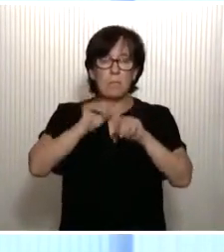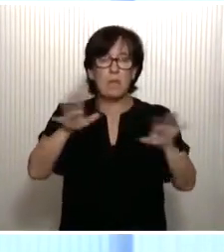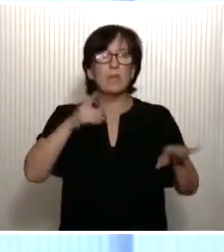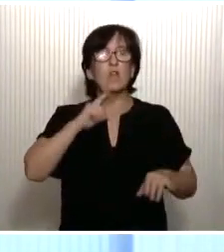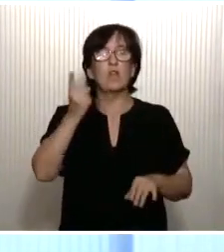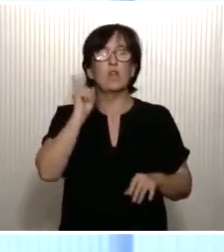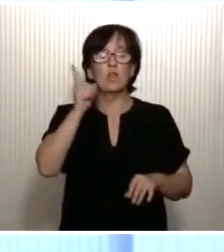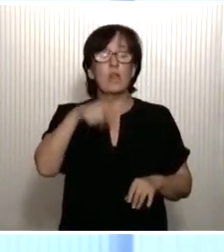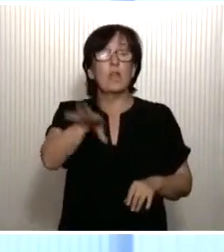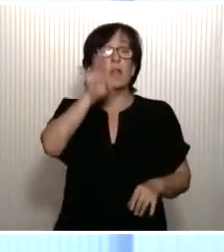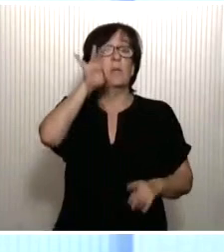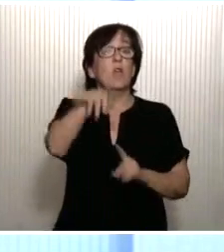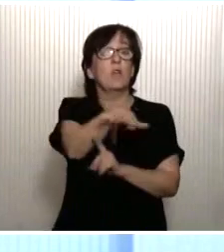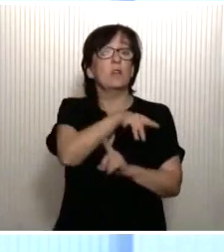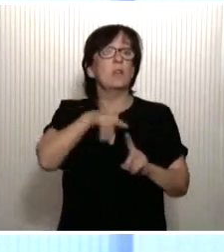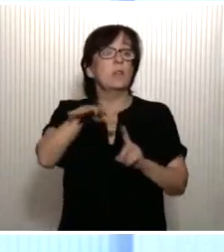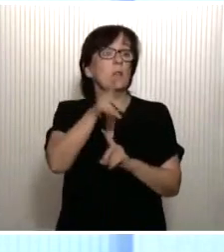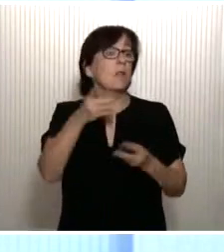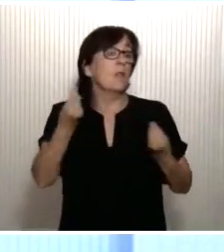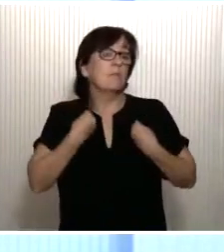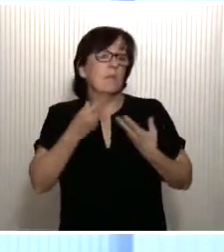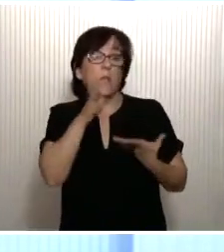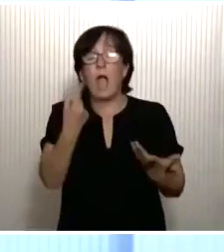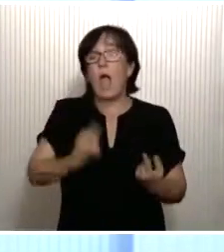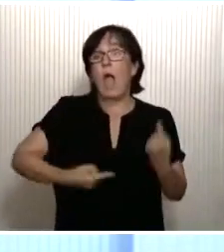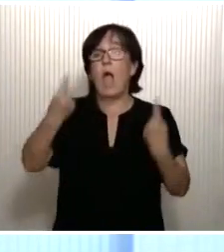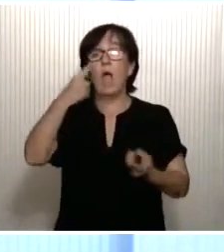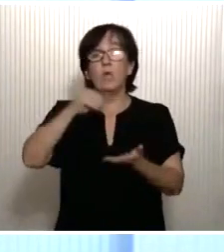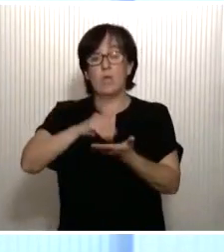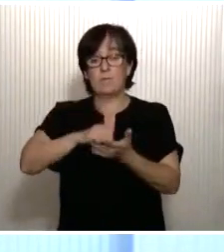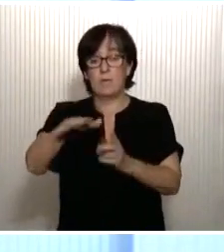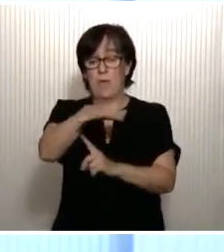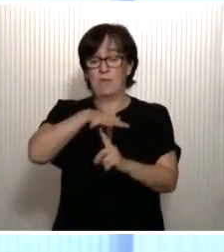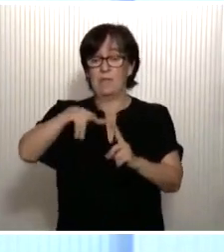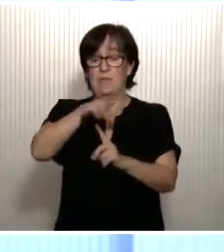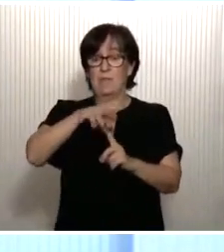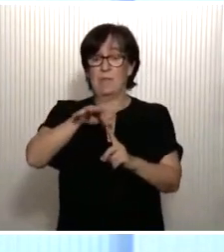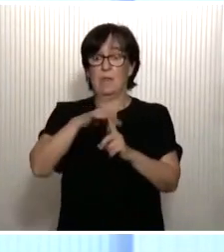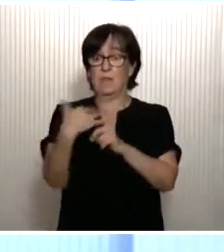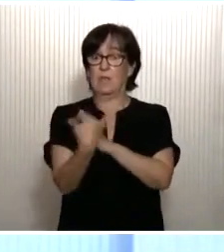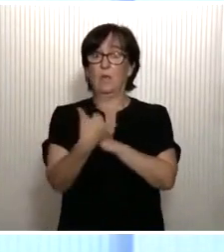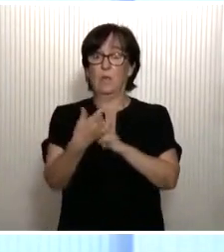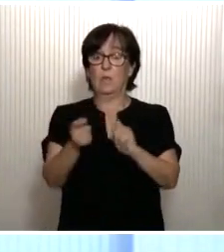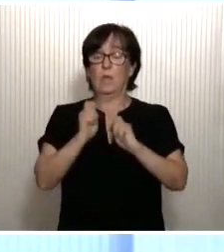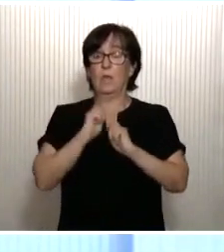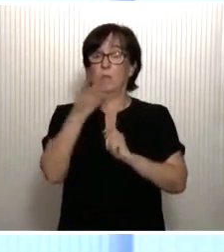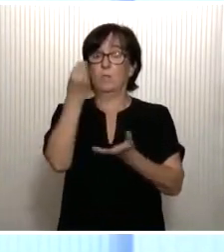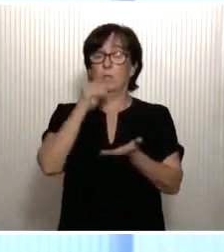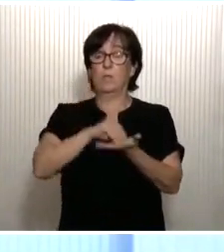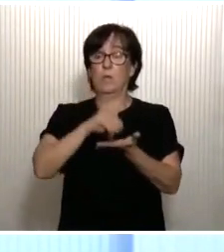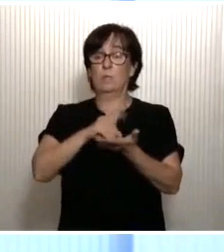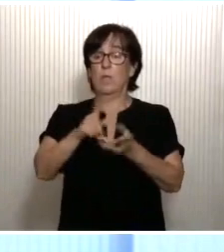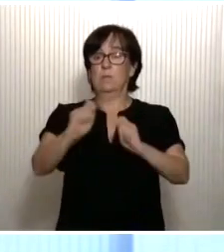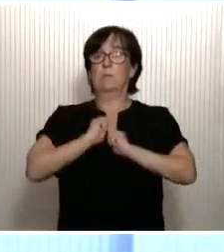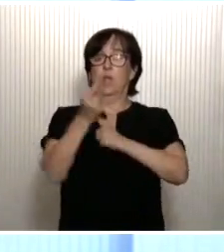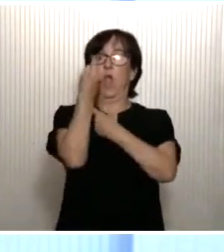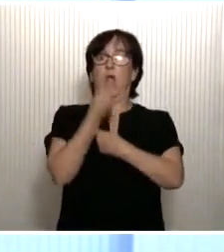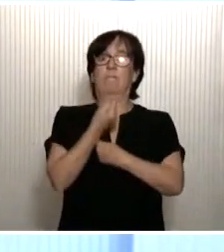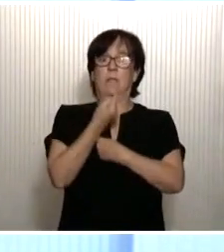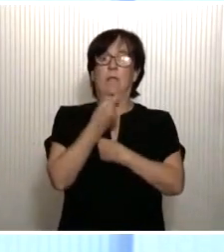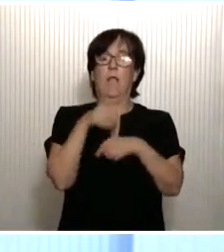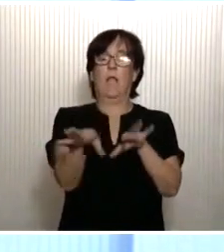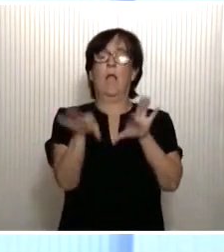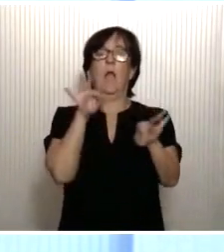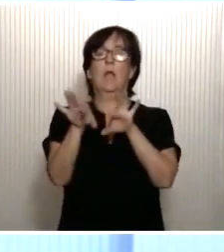no siempre elegimos las circunstancias en las que hemos de vivir. A veces, las circunstancias son, en muchas ocasiones son, las que nos obligan a